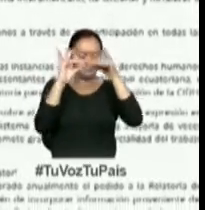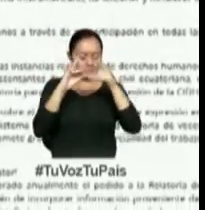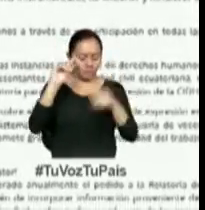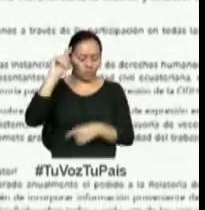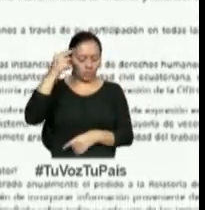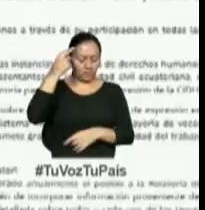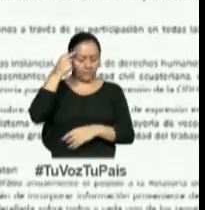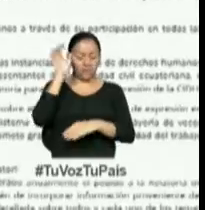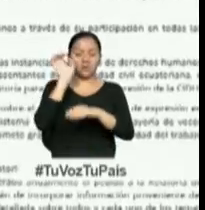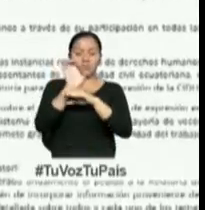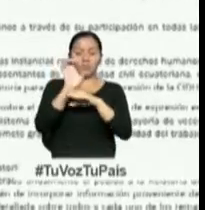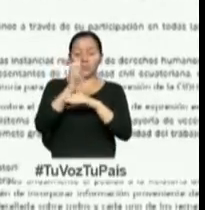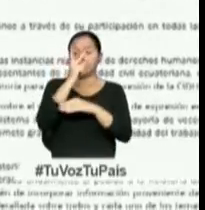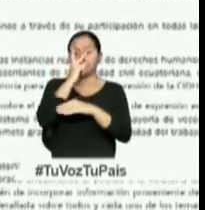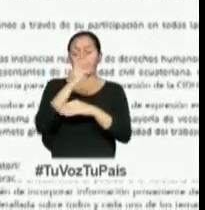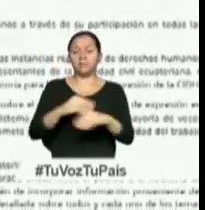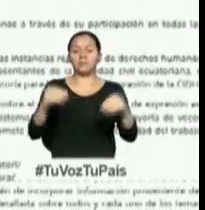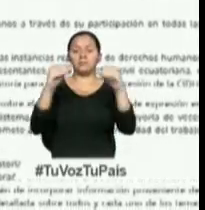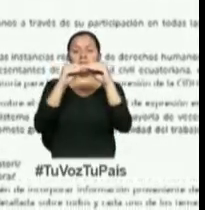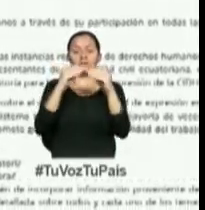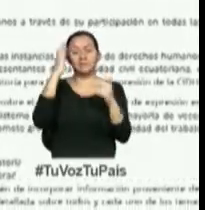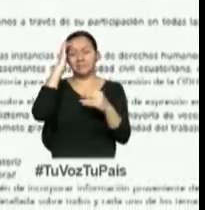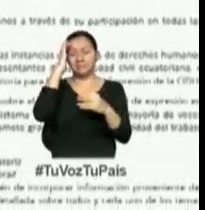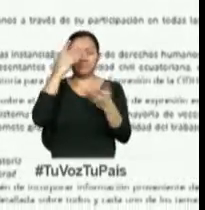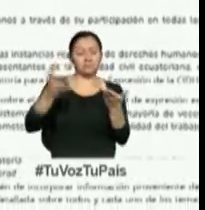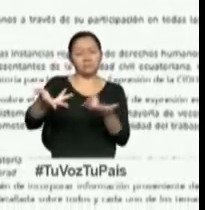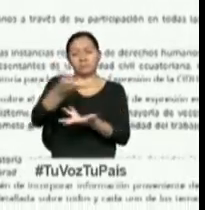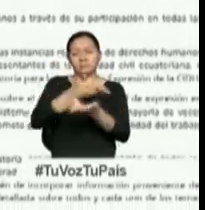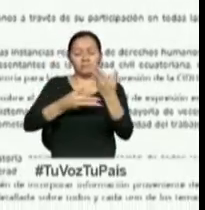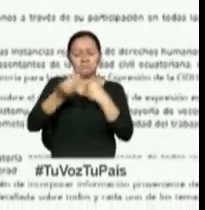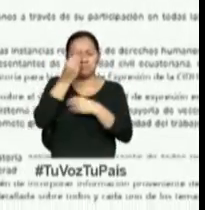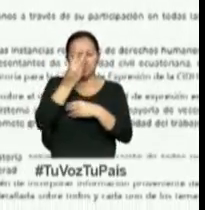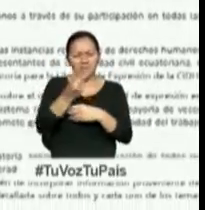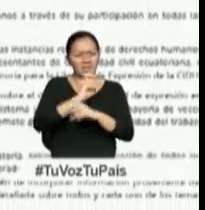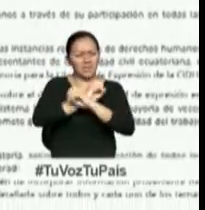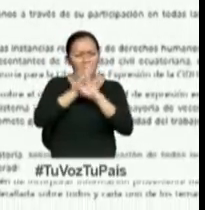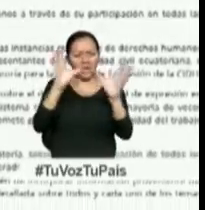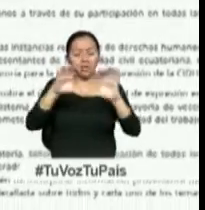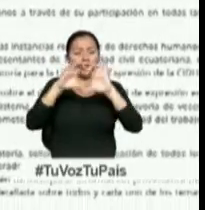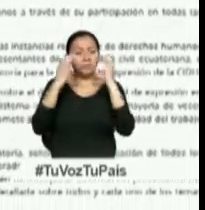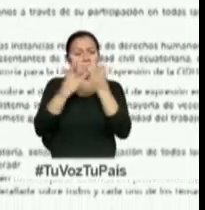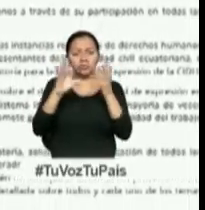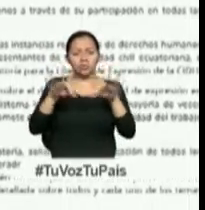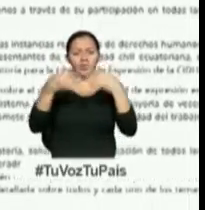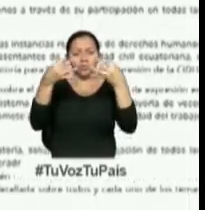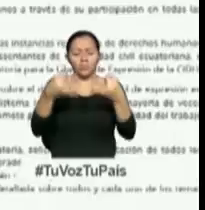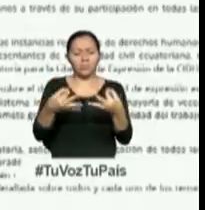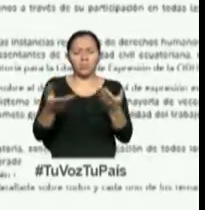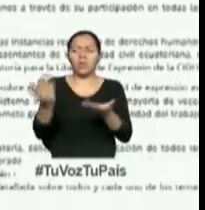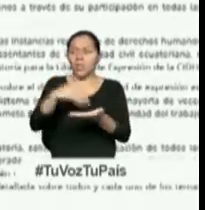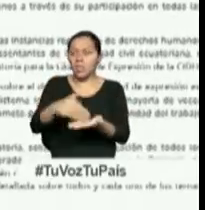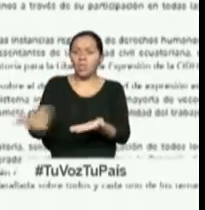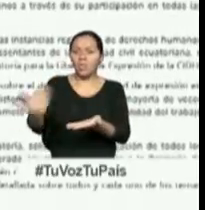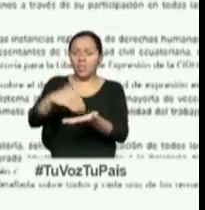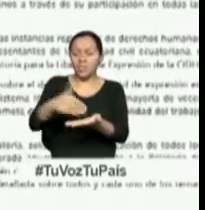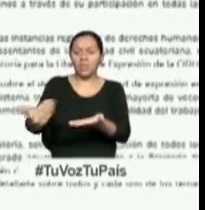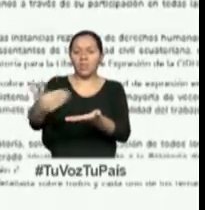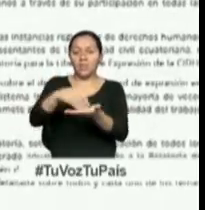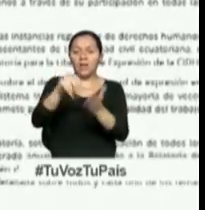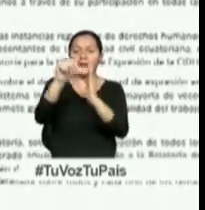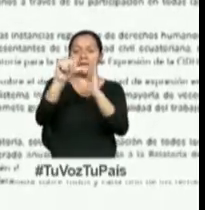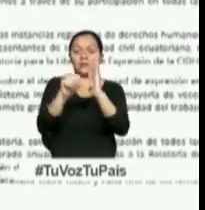gobierno ecuatoriano expresa su profunda preocupación al constatar que la Comisión incumple reiteradamente el artículo